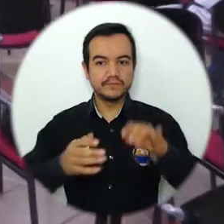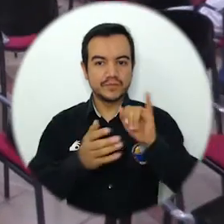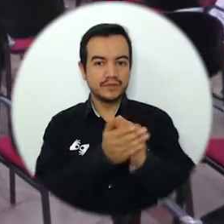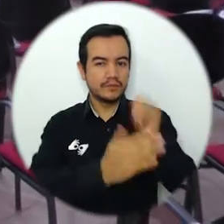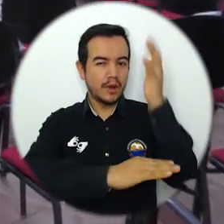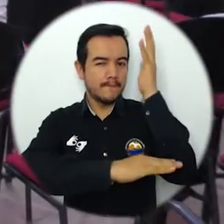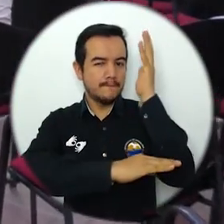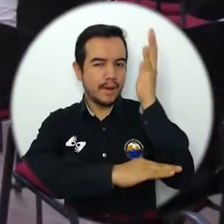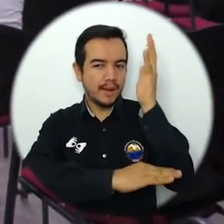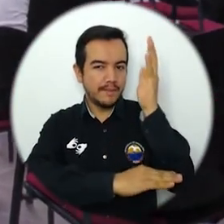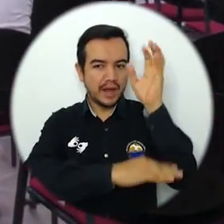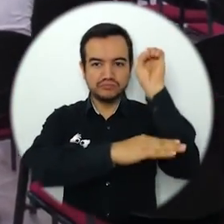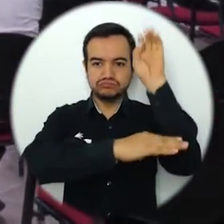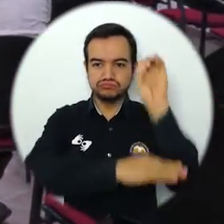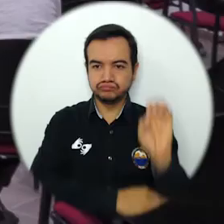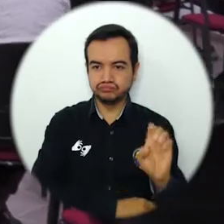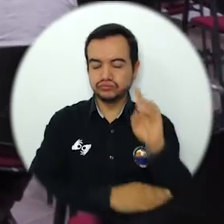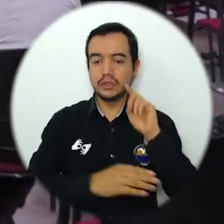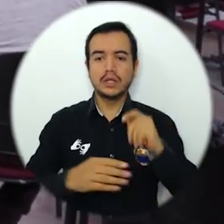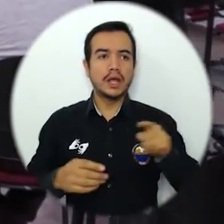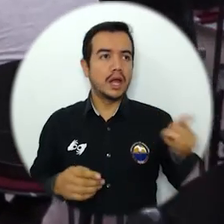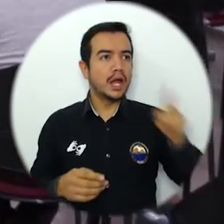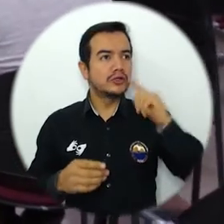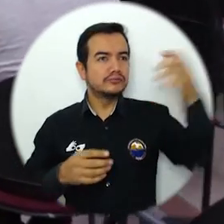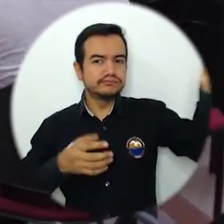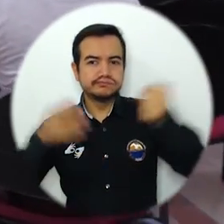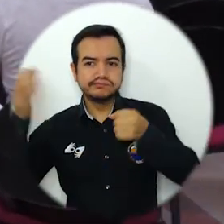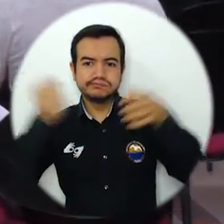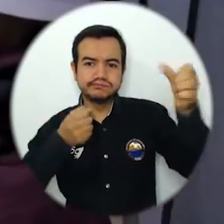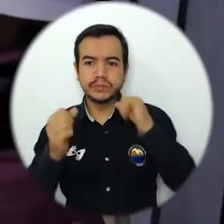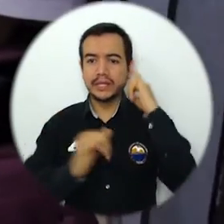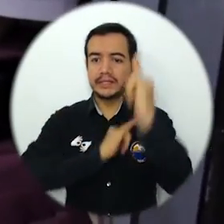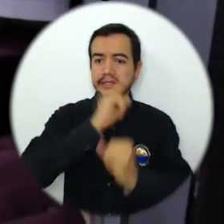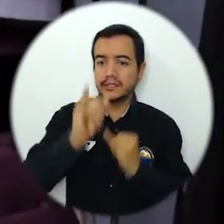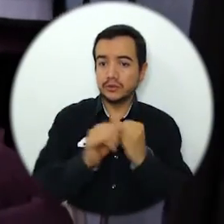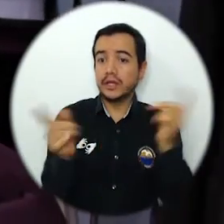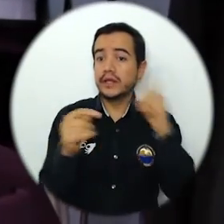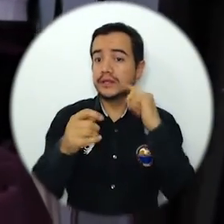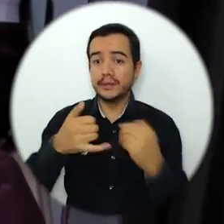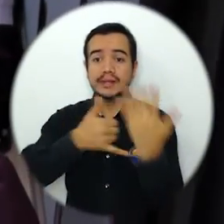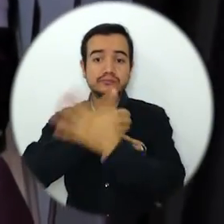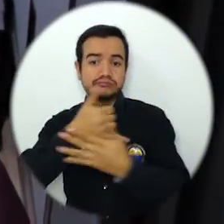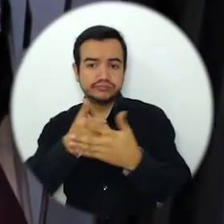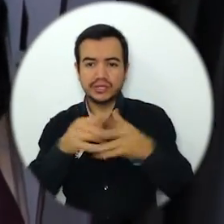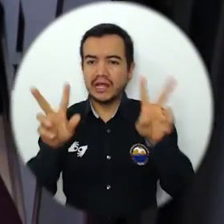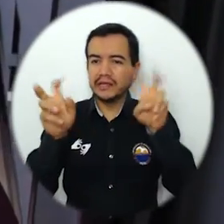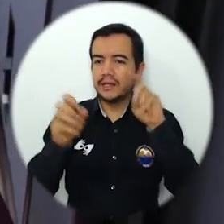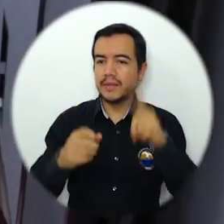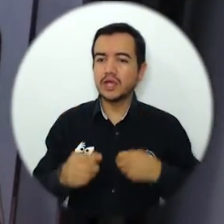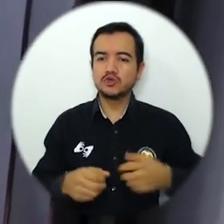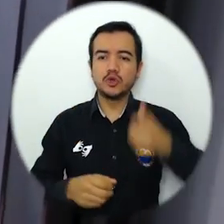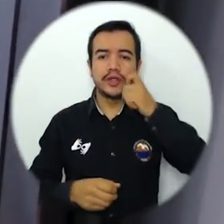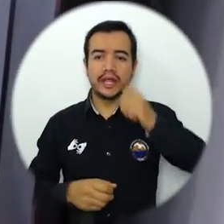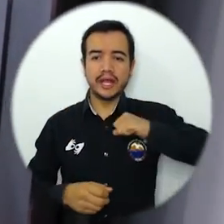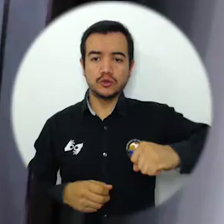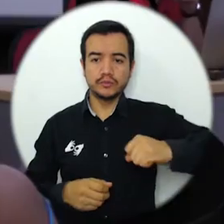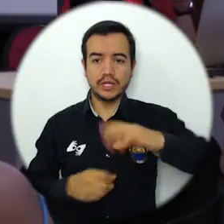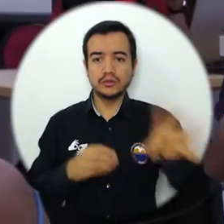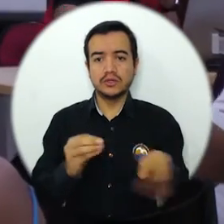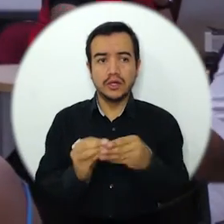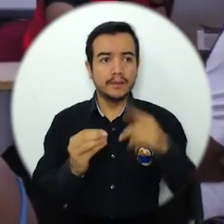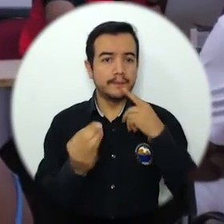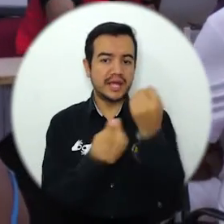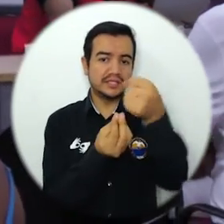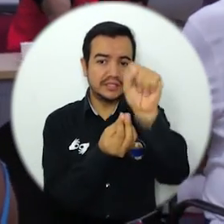Con diversos ciclos de conferencias y foros, expertos nacionales e internacionales abordaron temáticas como derechos humanos, sindicalismo,